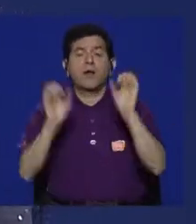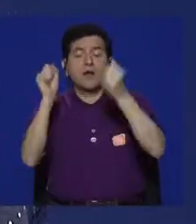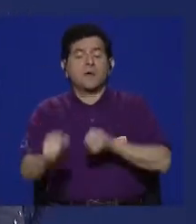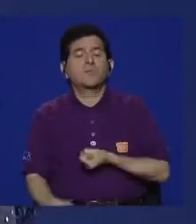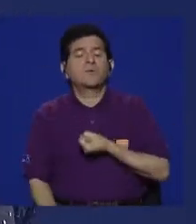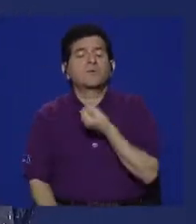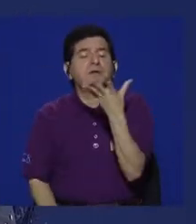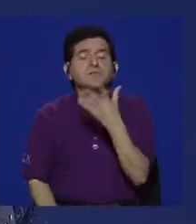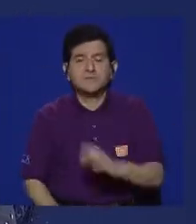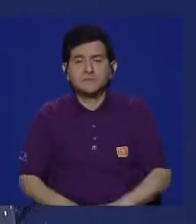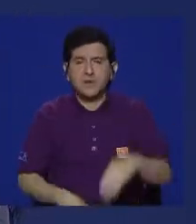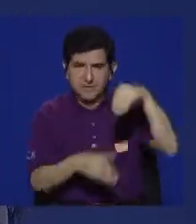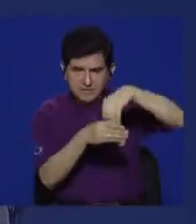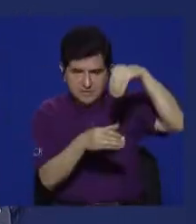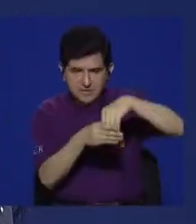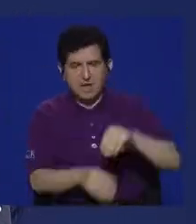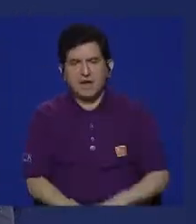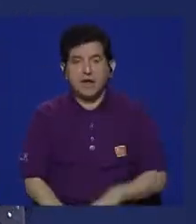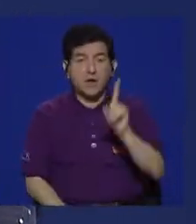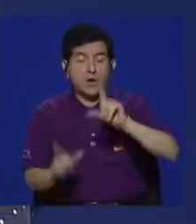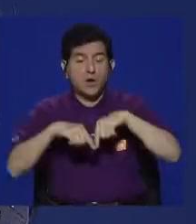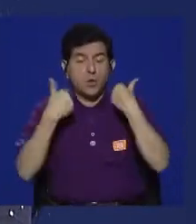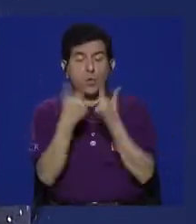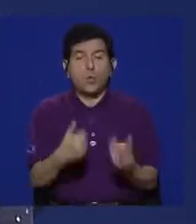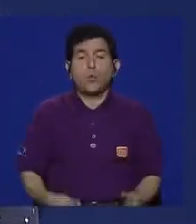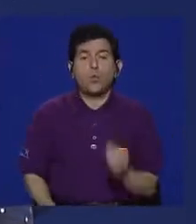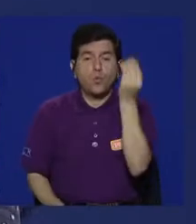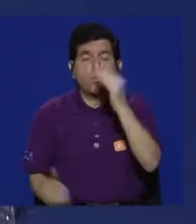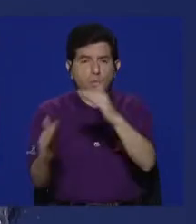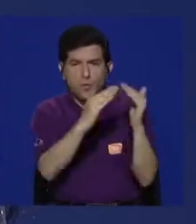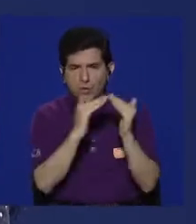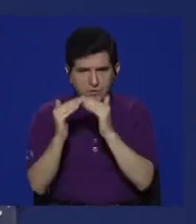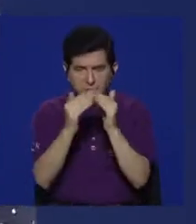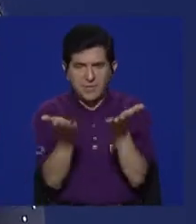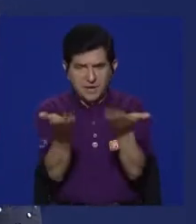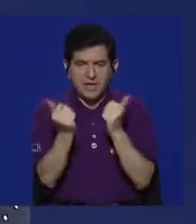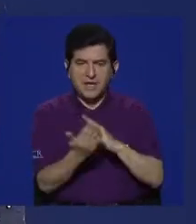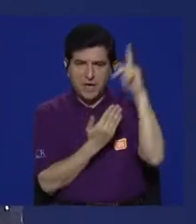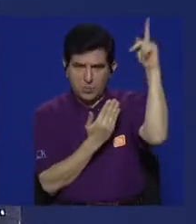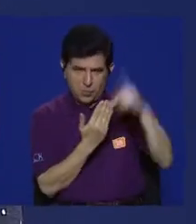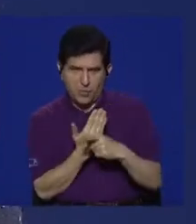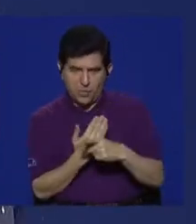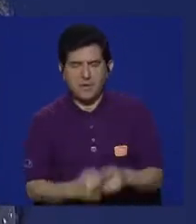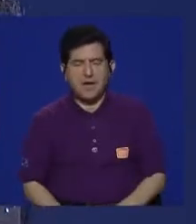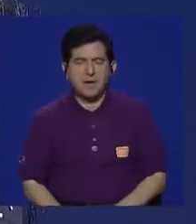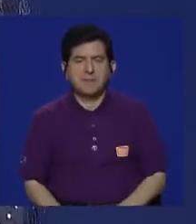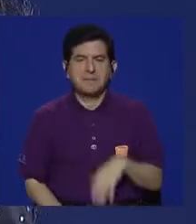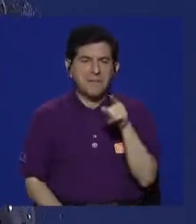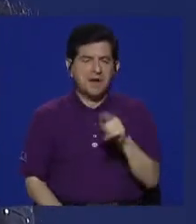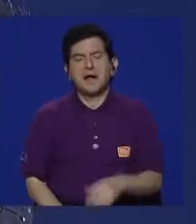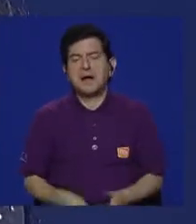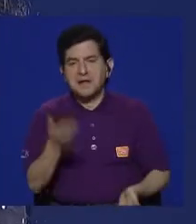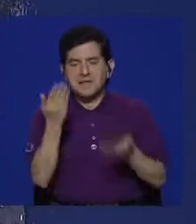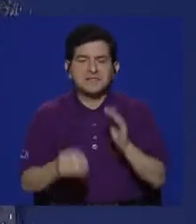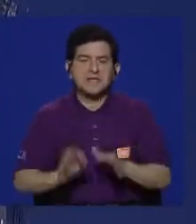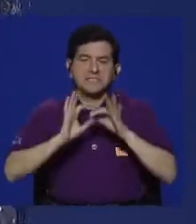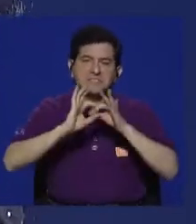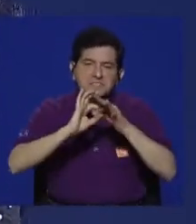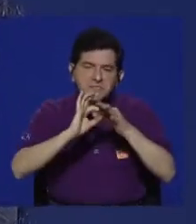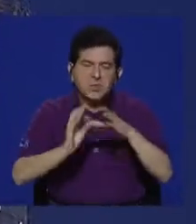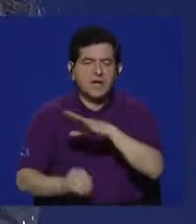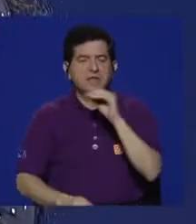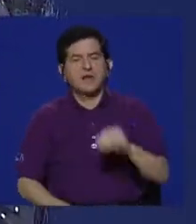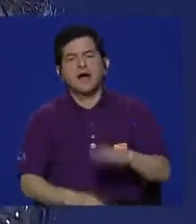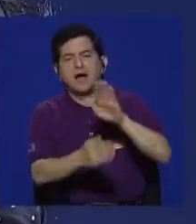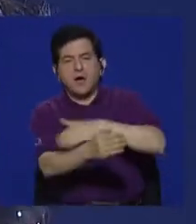sino a emitir contenidos. Esto quiere decir que si un grupo de jóvenes en una comunidad quiere hacer un programa sobre sexualidad o sobre